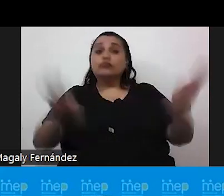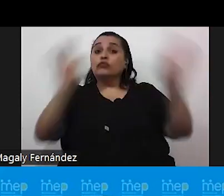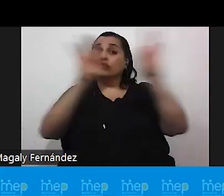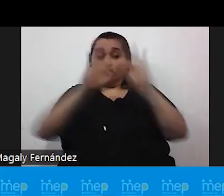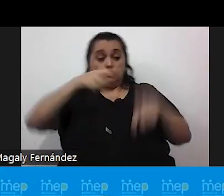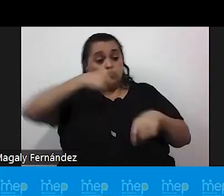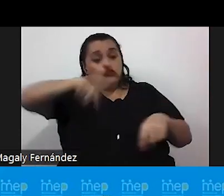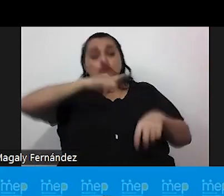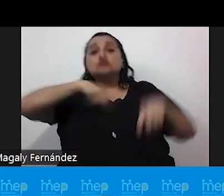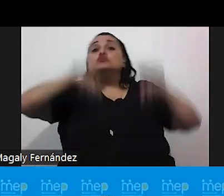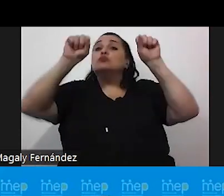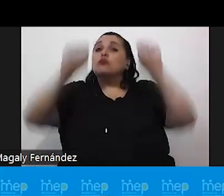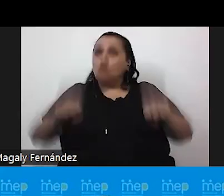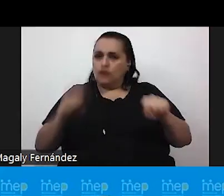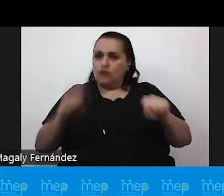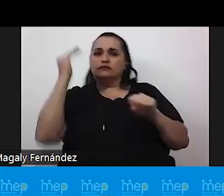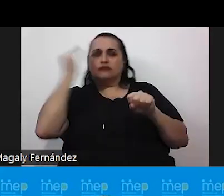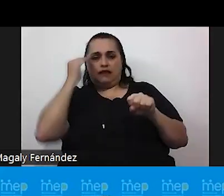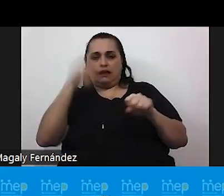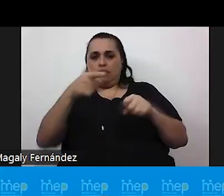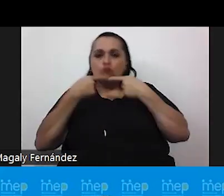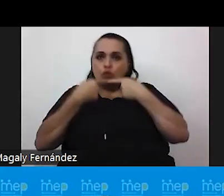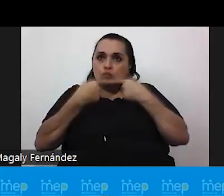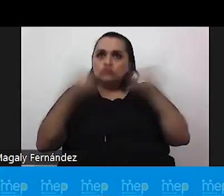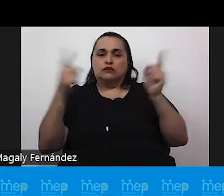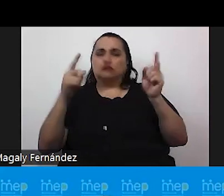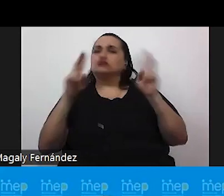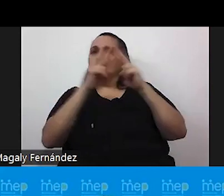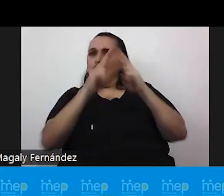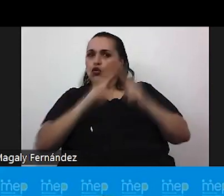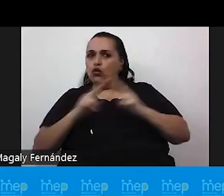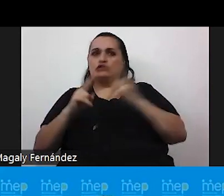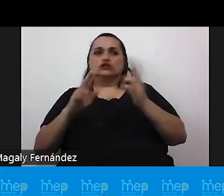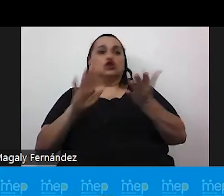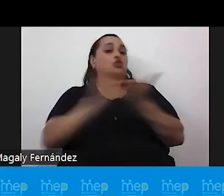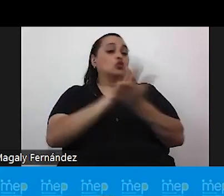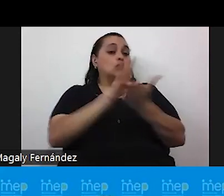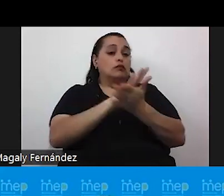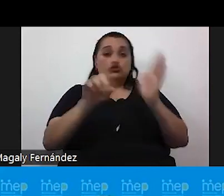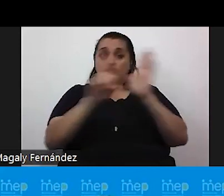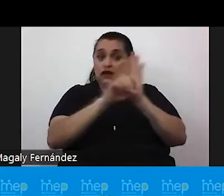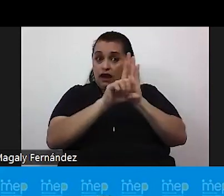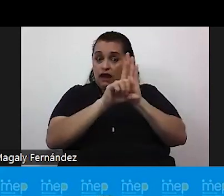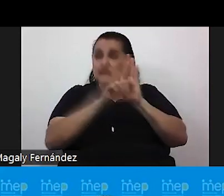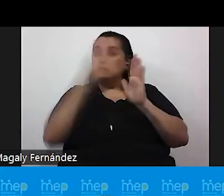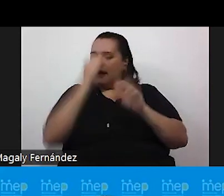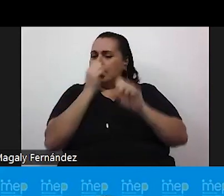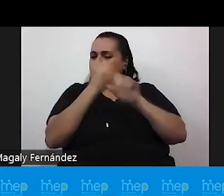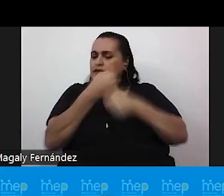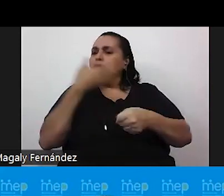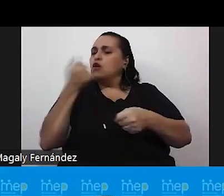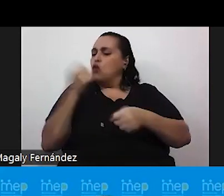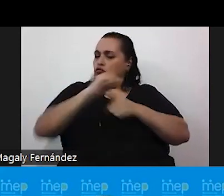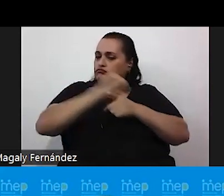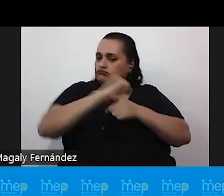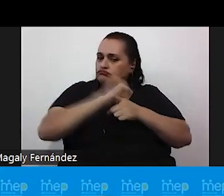podamos conocer estos pronunciamientos y documentos legales para poder hacer un mejor ejercicio de nuestra profesión